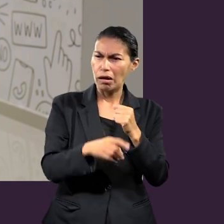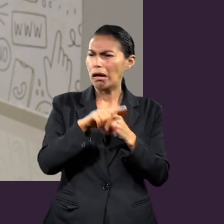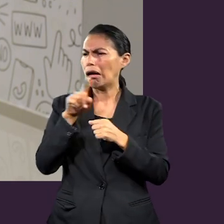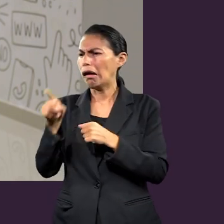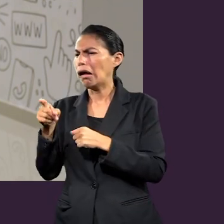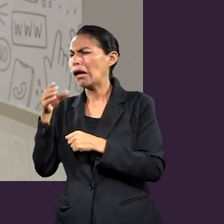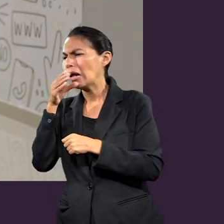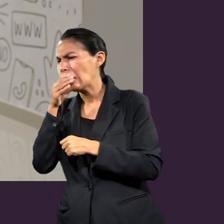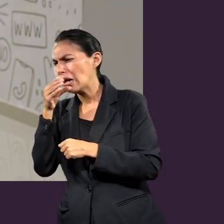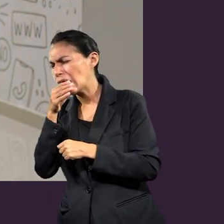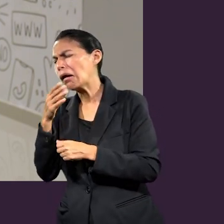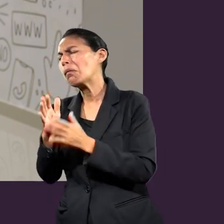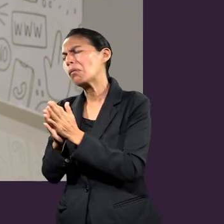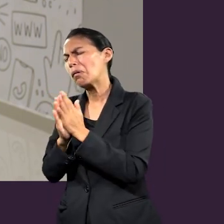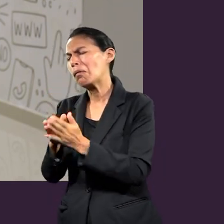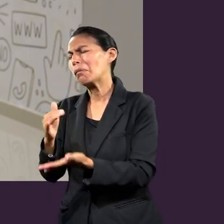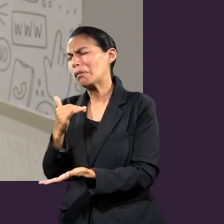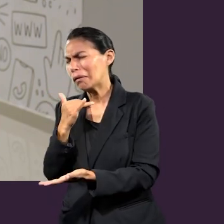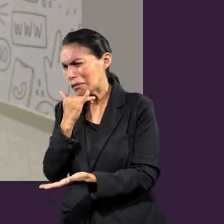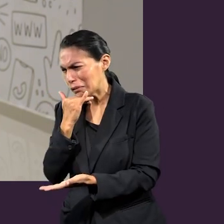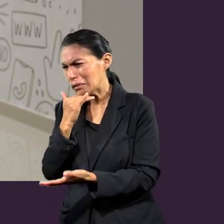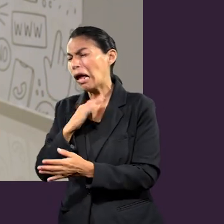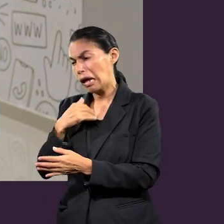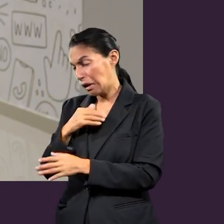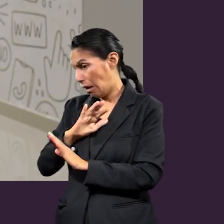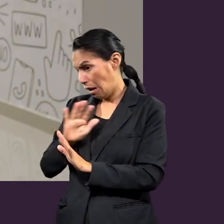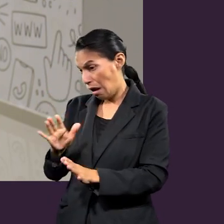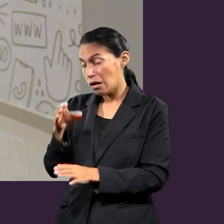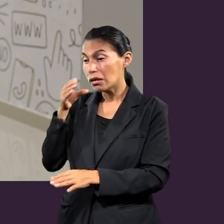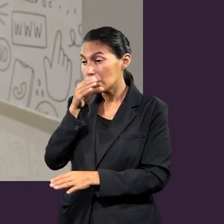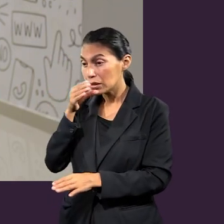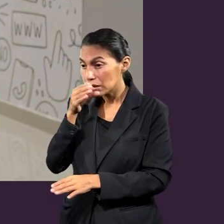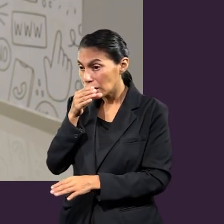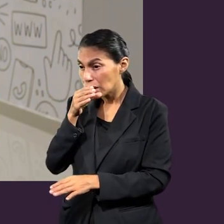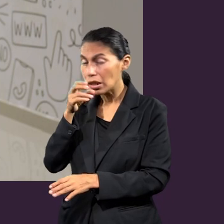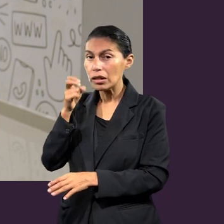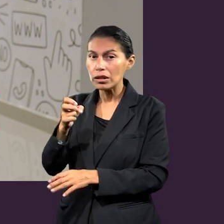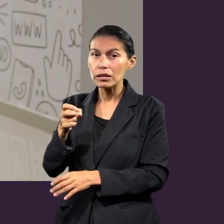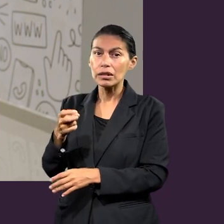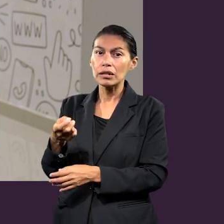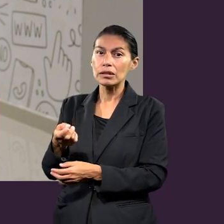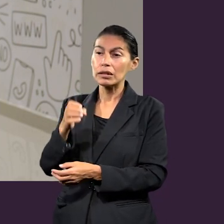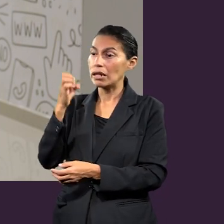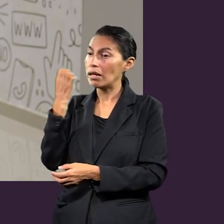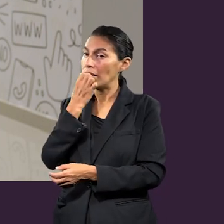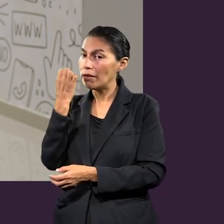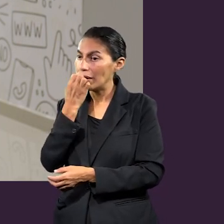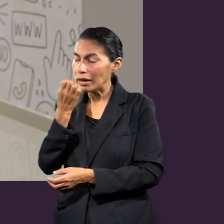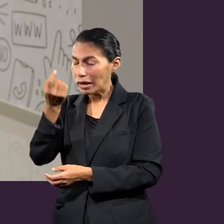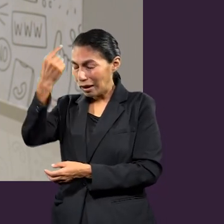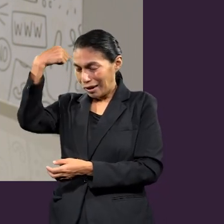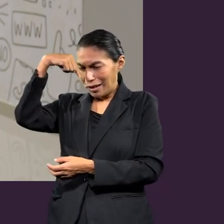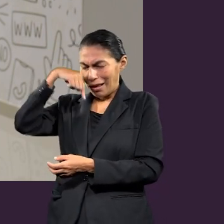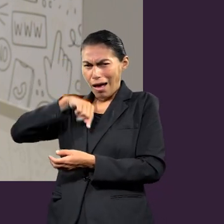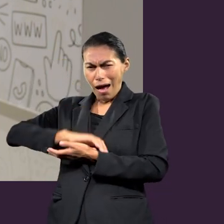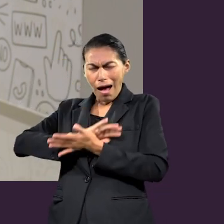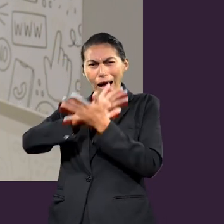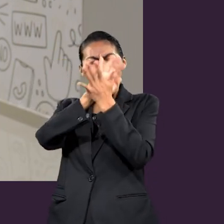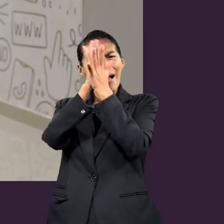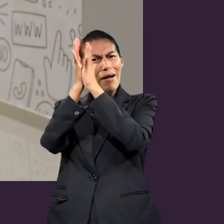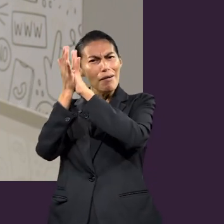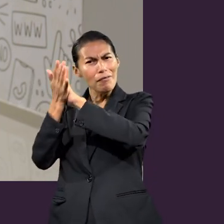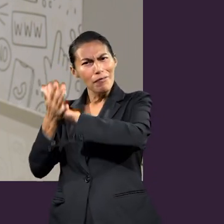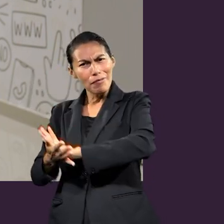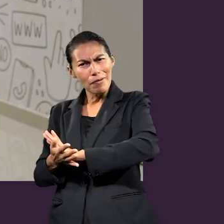esclavo que se escapó y le dice al cristiano convertido que lo trate, que lo perdone, que él ya es cristiano. Así que